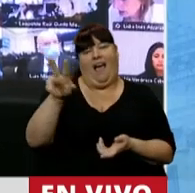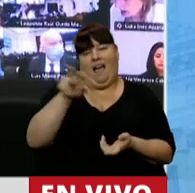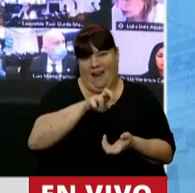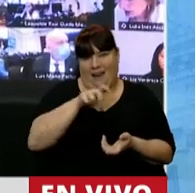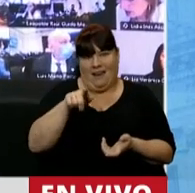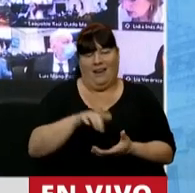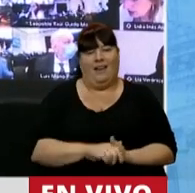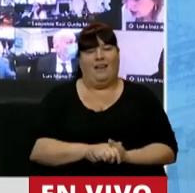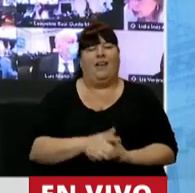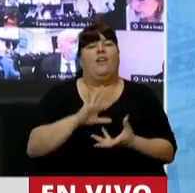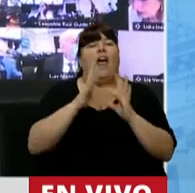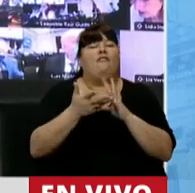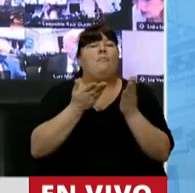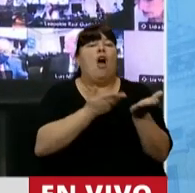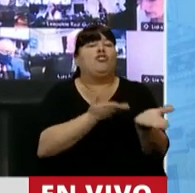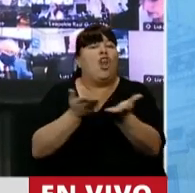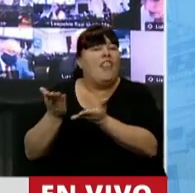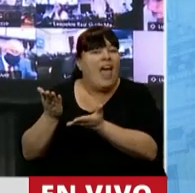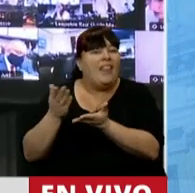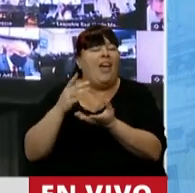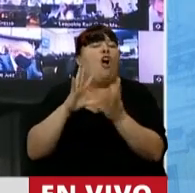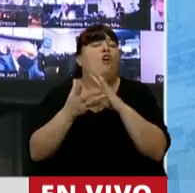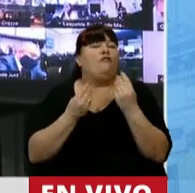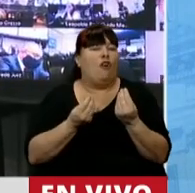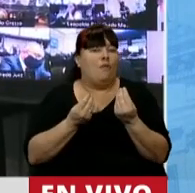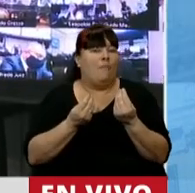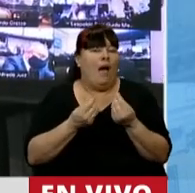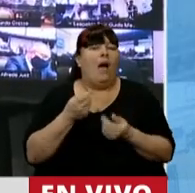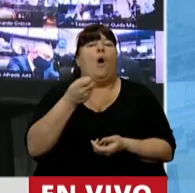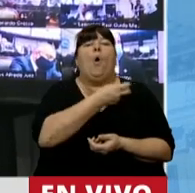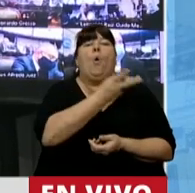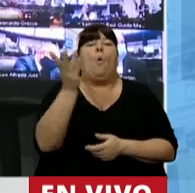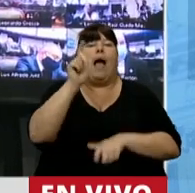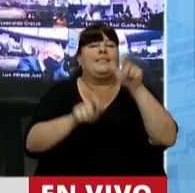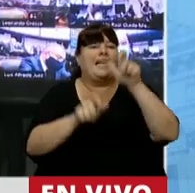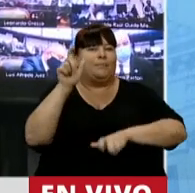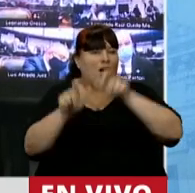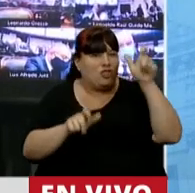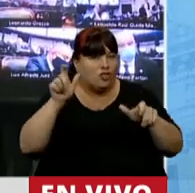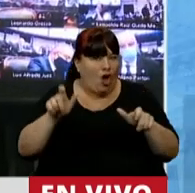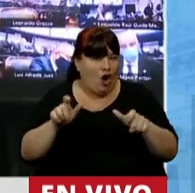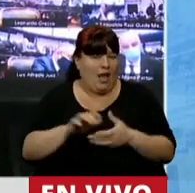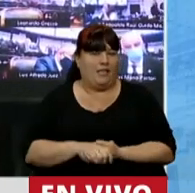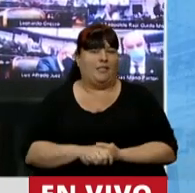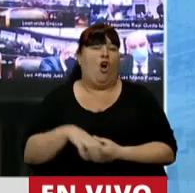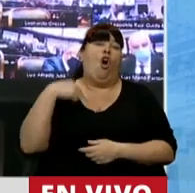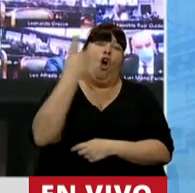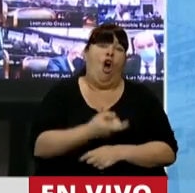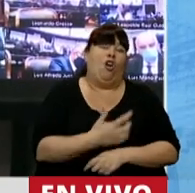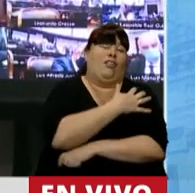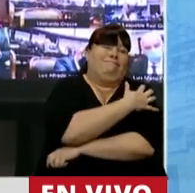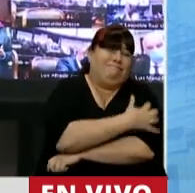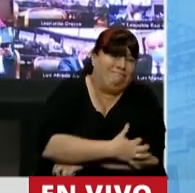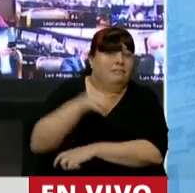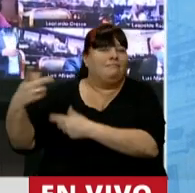de manera que la solidaridad se expresa en la cantidad de personas que en el otro extremo serán las